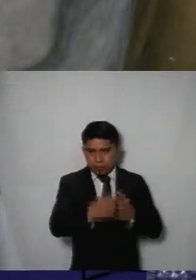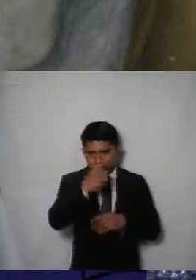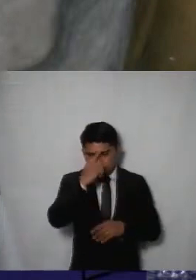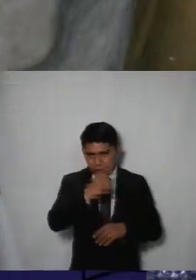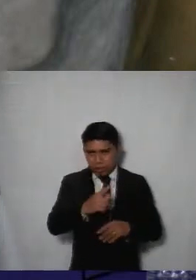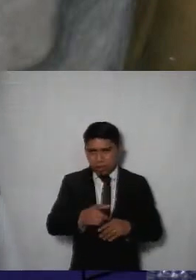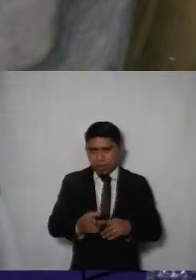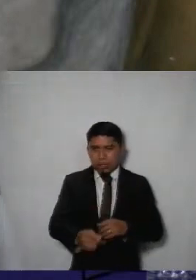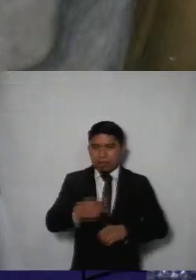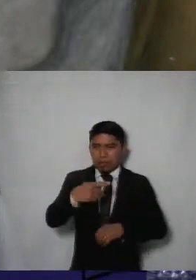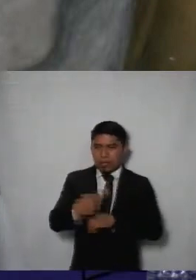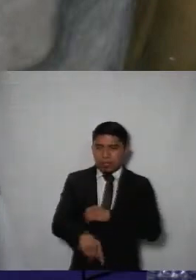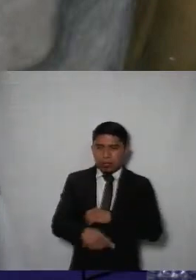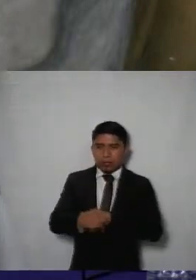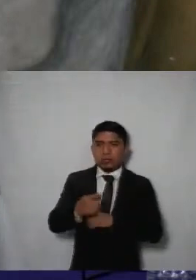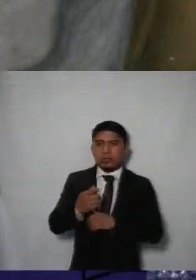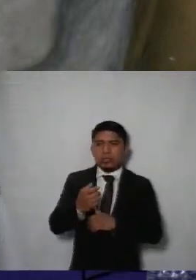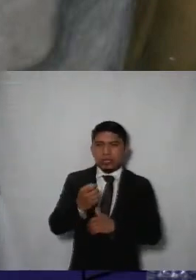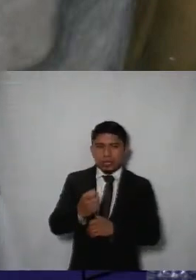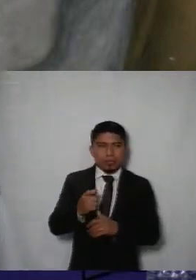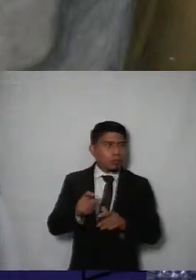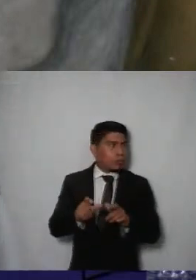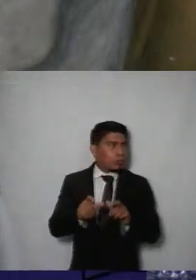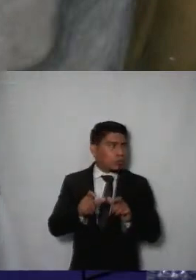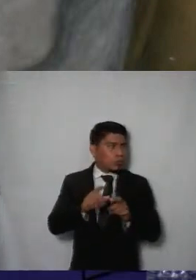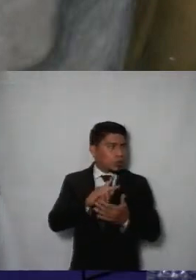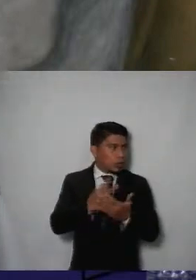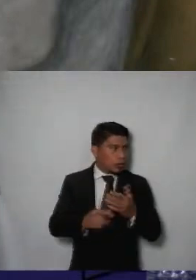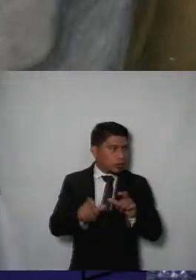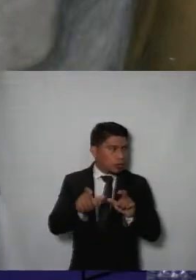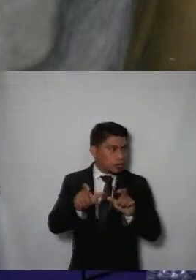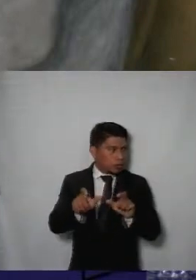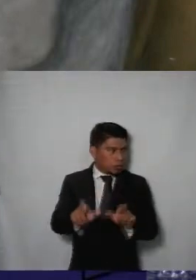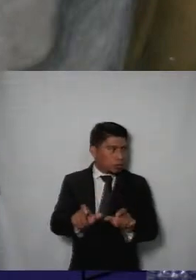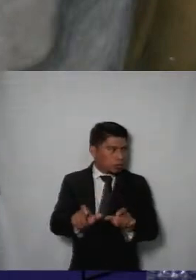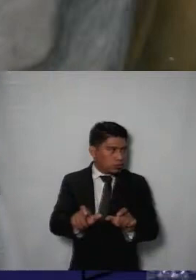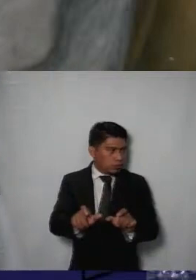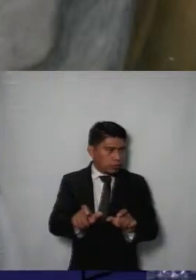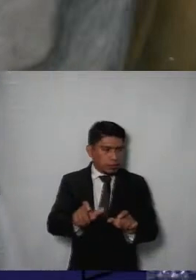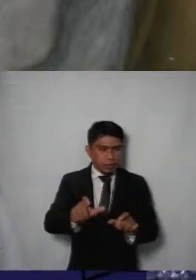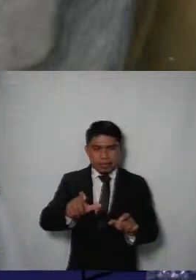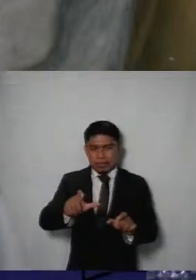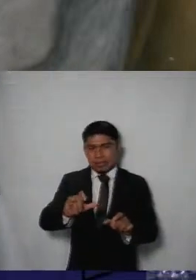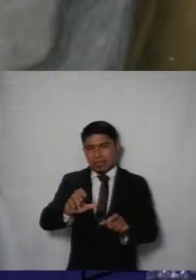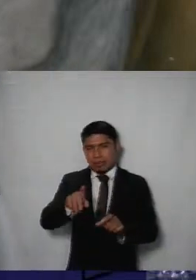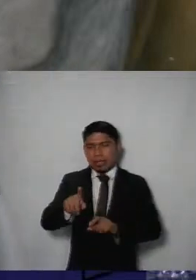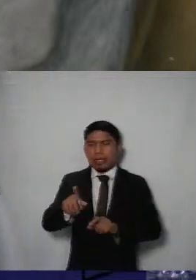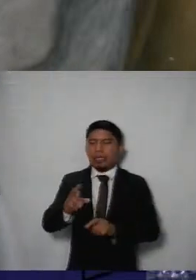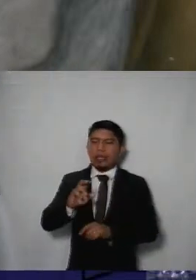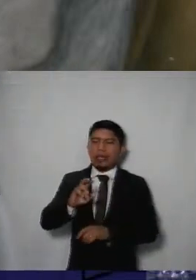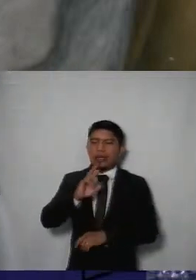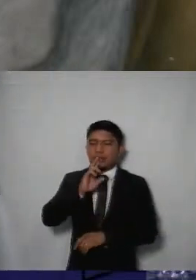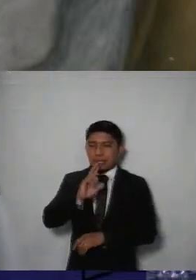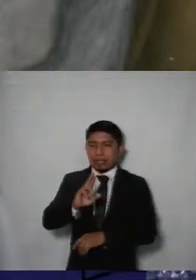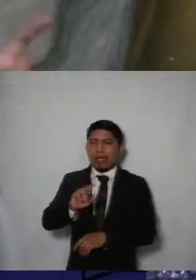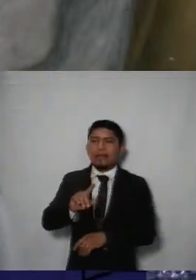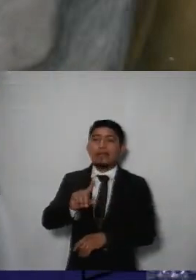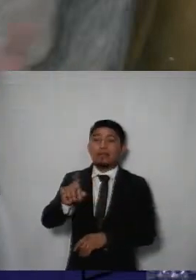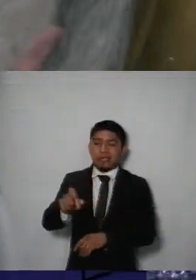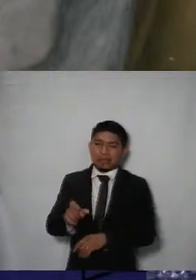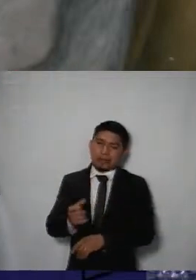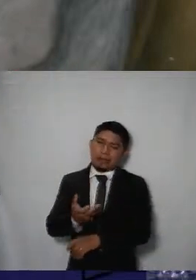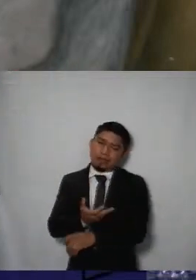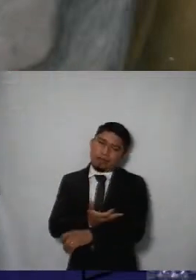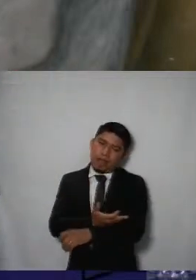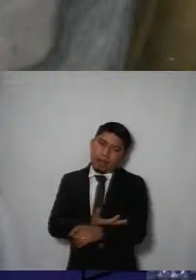planeación para gestión integral y riesgos de y programa de protección civil entrega la respuesta de manera extemporánea pero